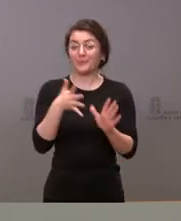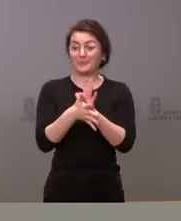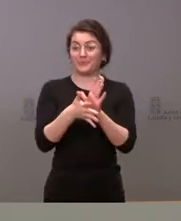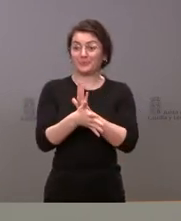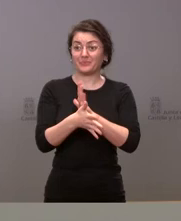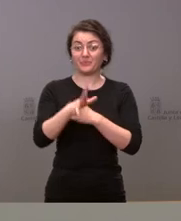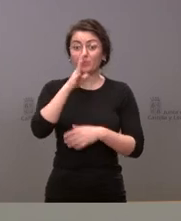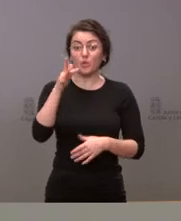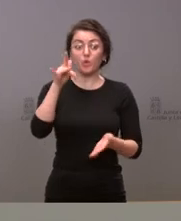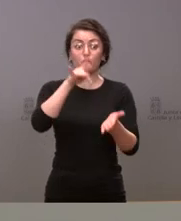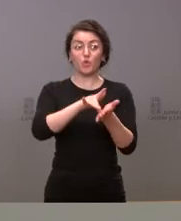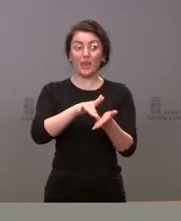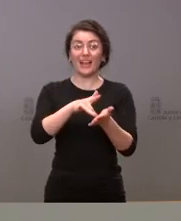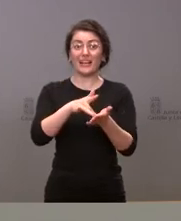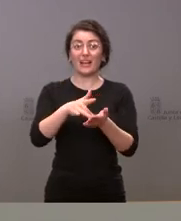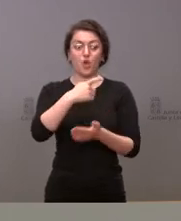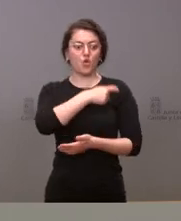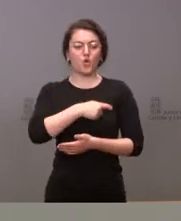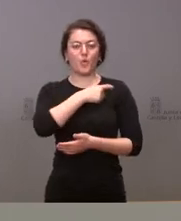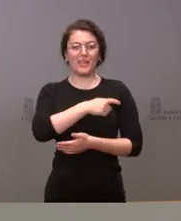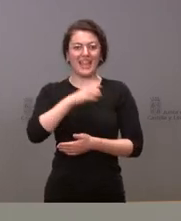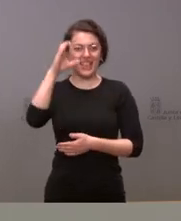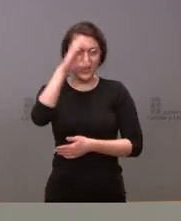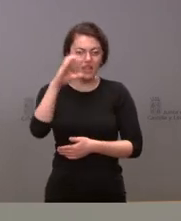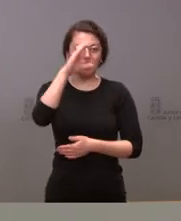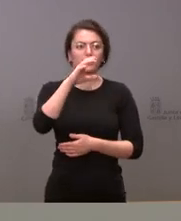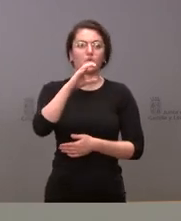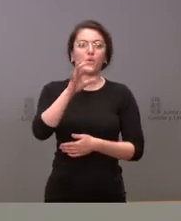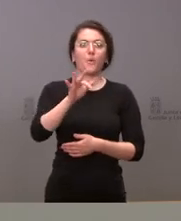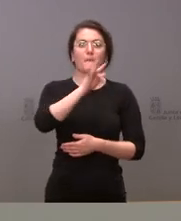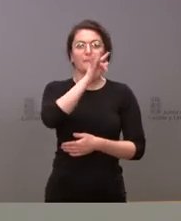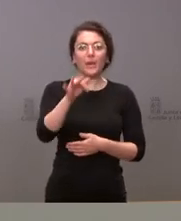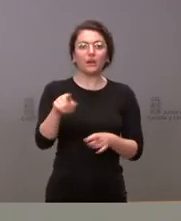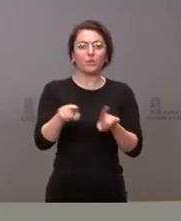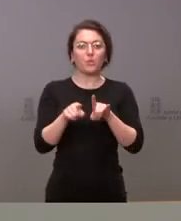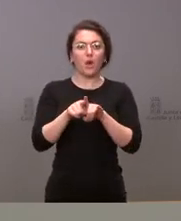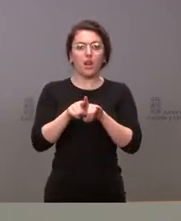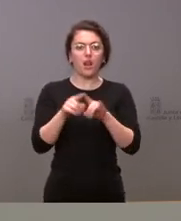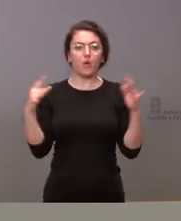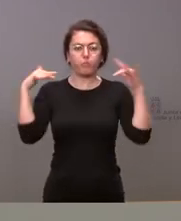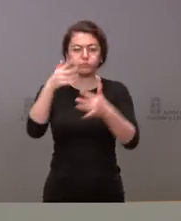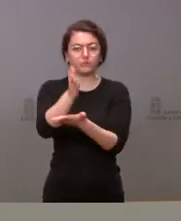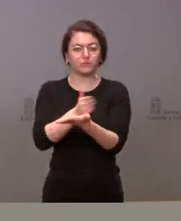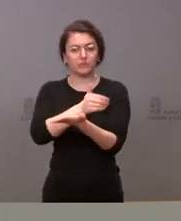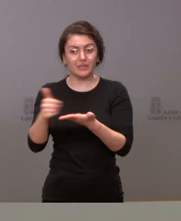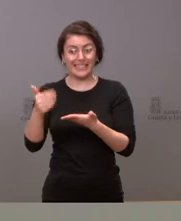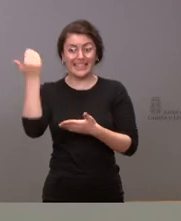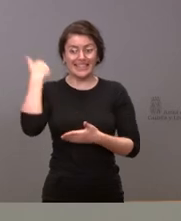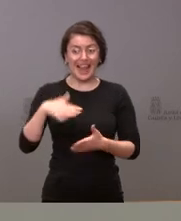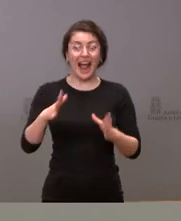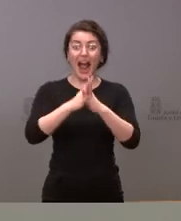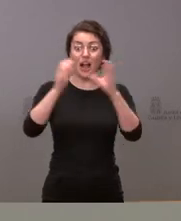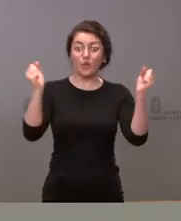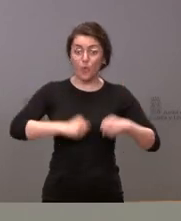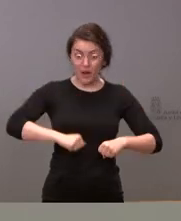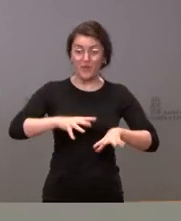los comités científicos y también en el ámbito del Consejo Interterritorial del Sistema Nacional de Salud se alcanzó un acuerdo mayoritario